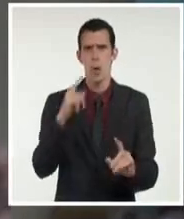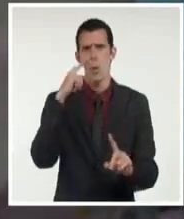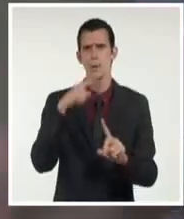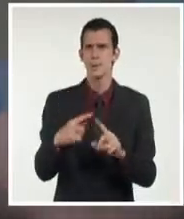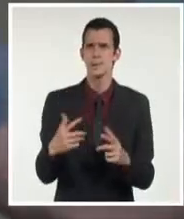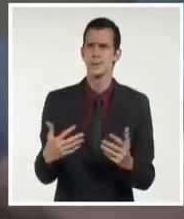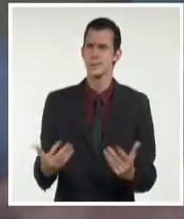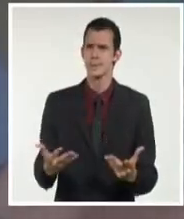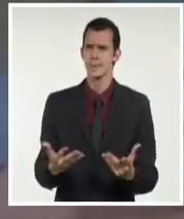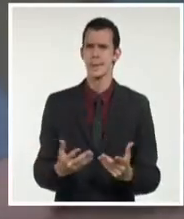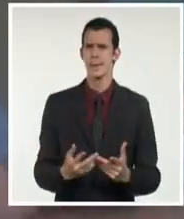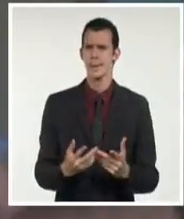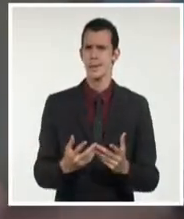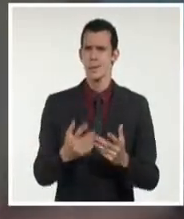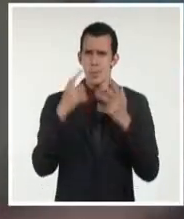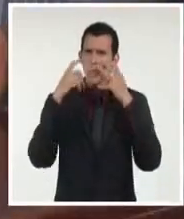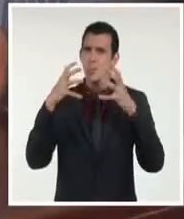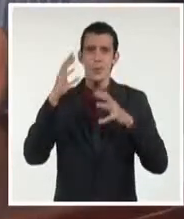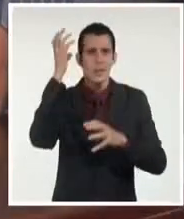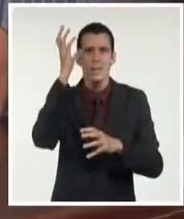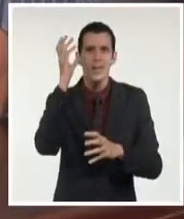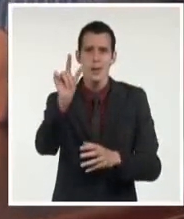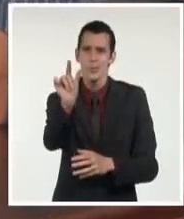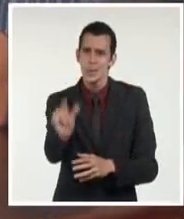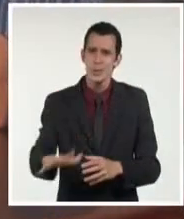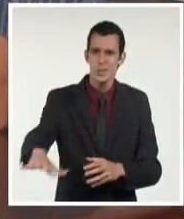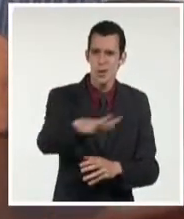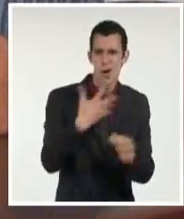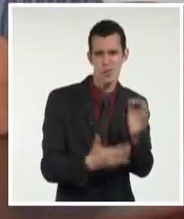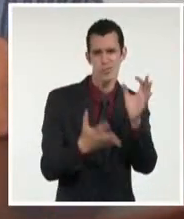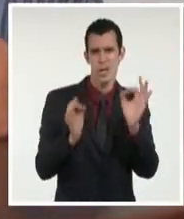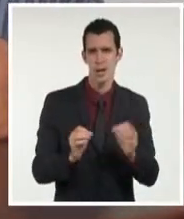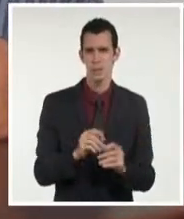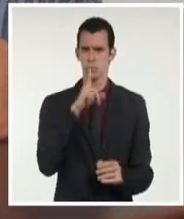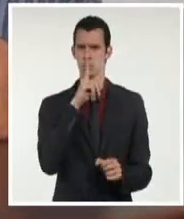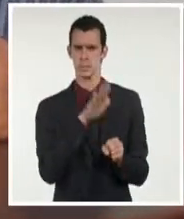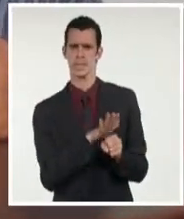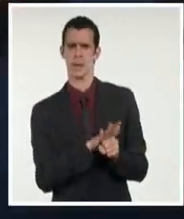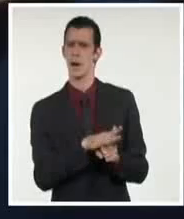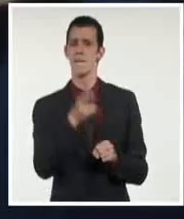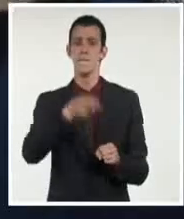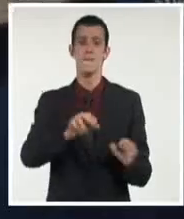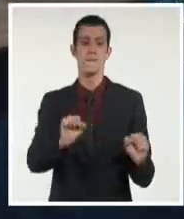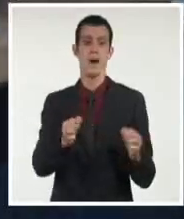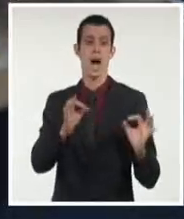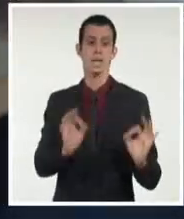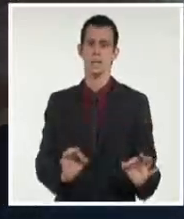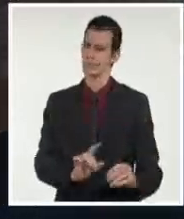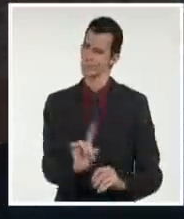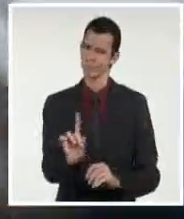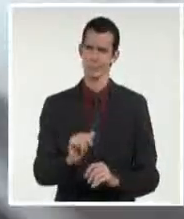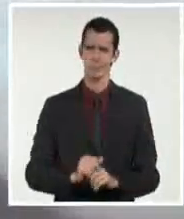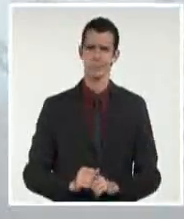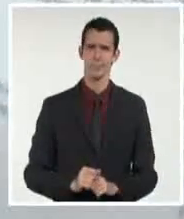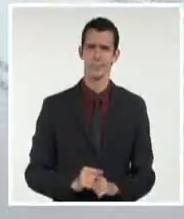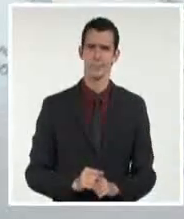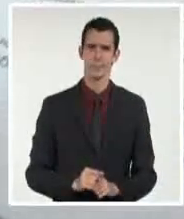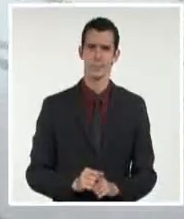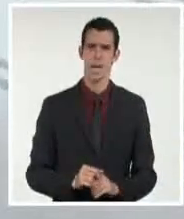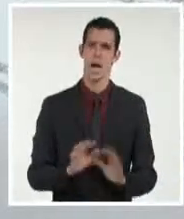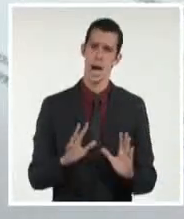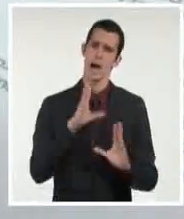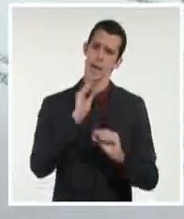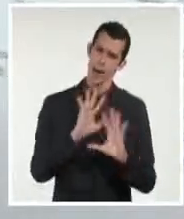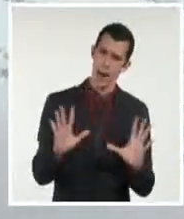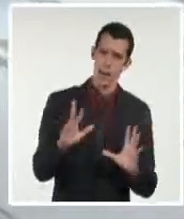profundamente democráticas e inclusivas. En cada uno de esos encuentros, los supervisores de los consejos electorales juegan un